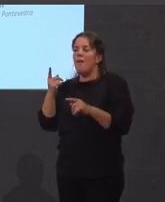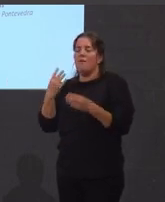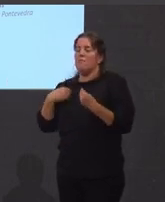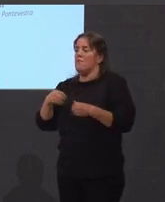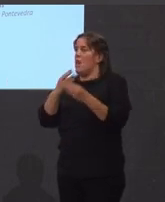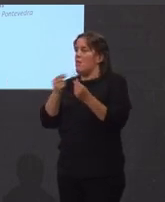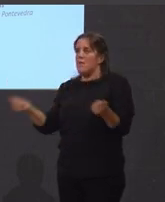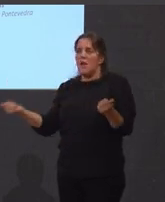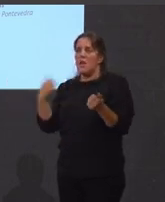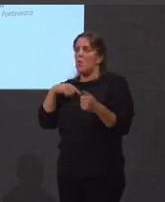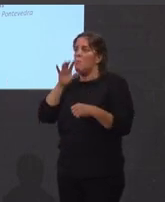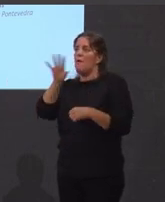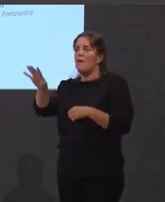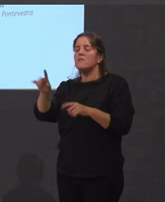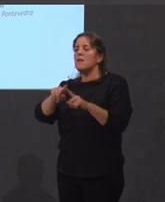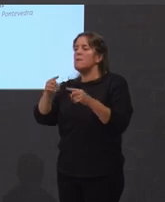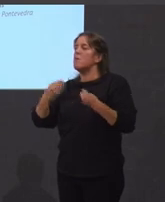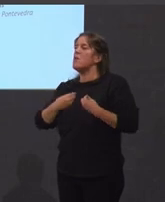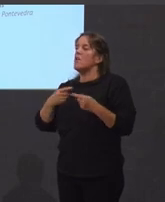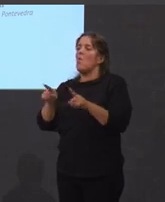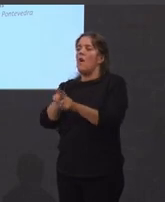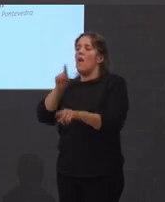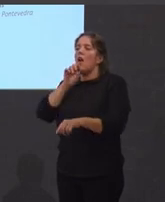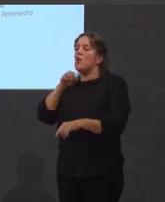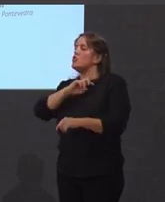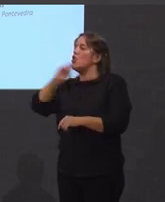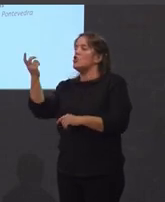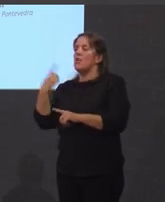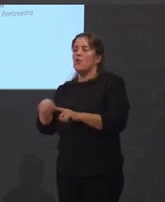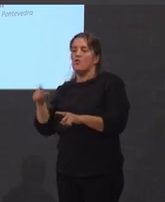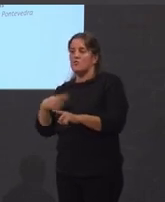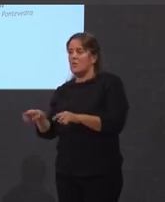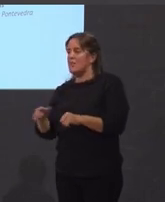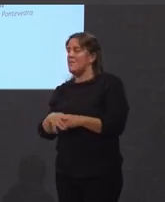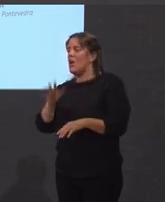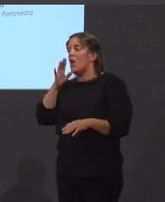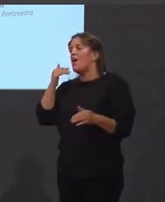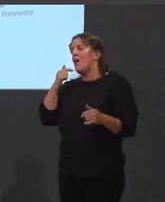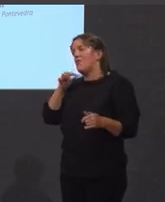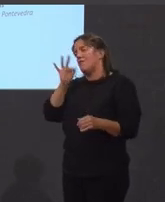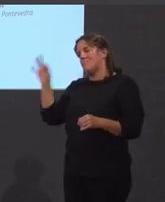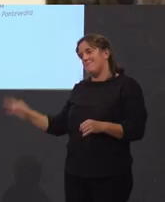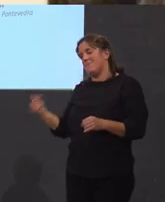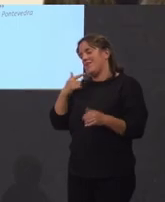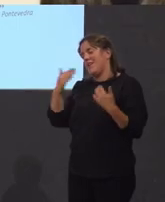no que vivir como galegos e outra cousa. deixo lles con Beatriz. Moitas gracias.